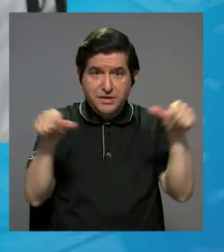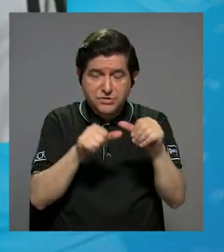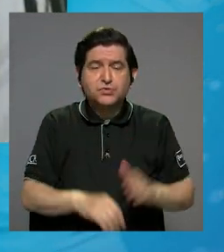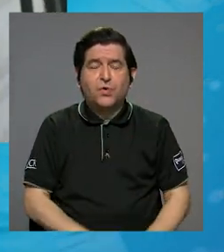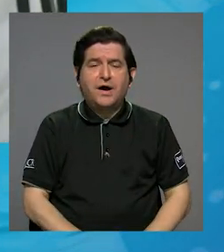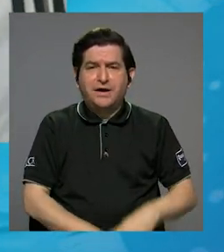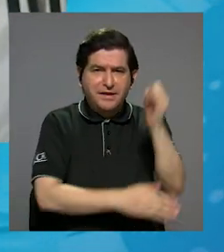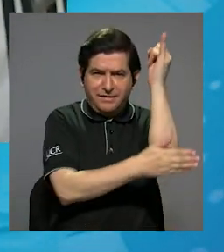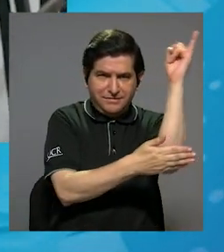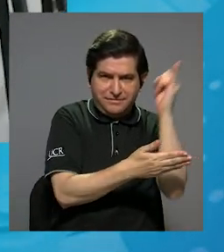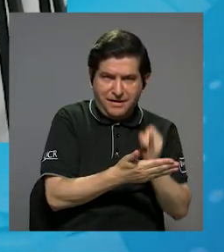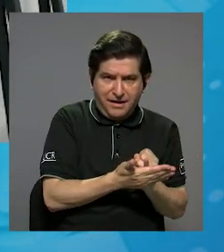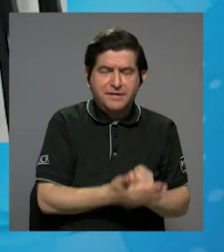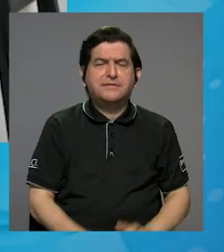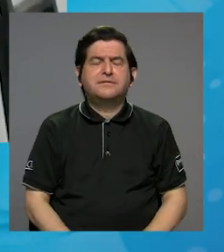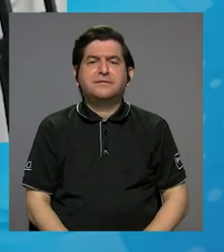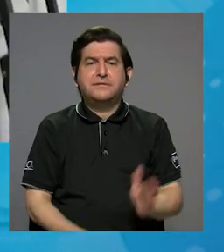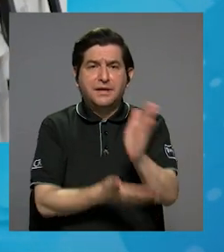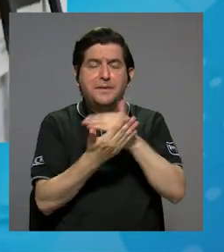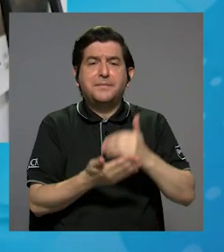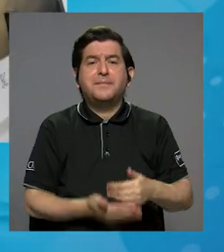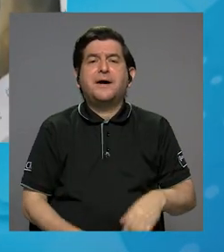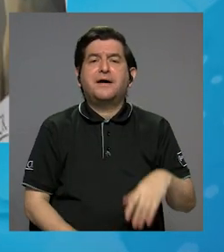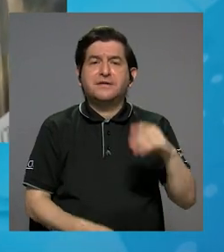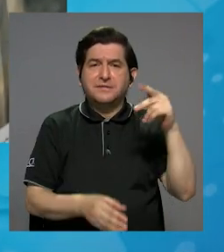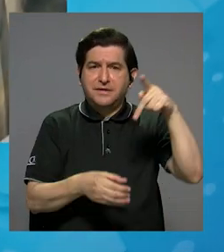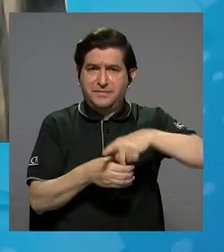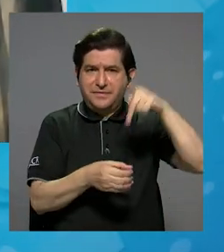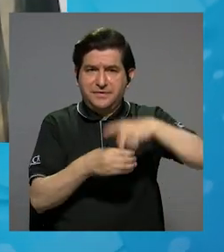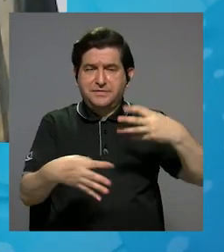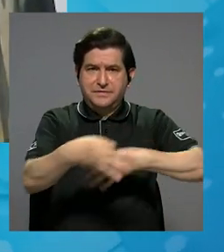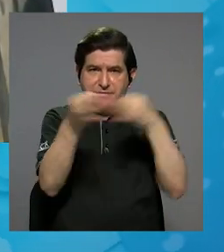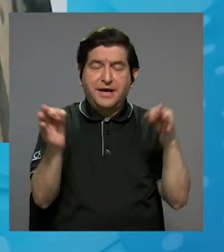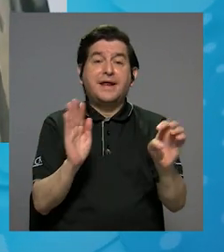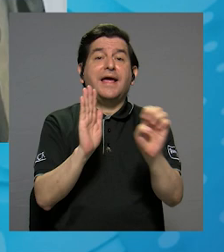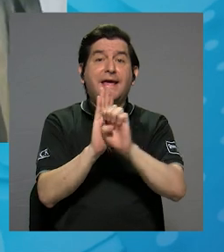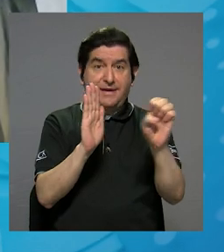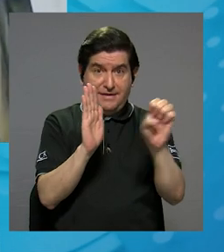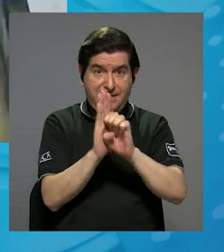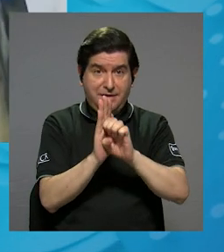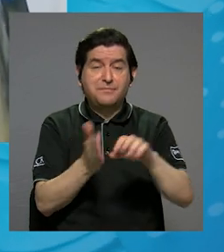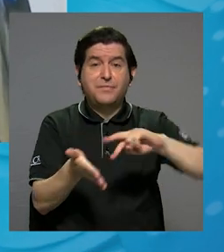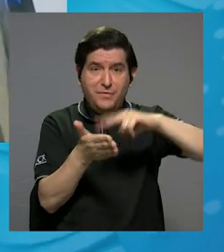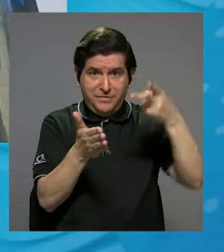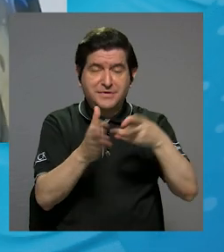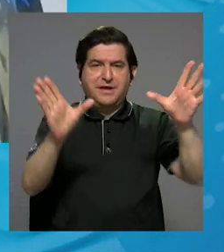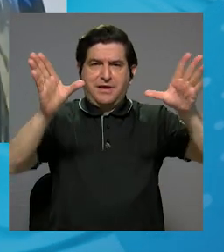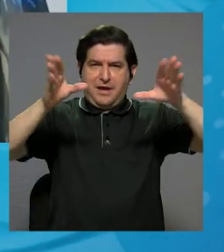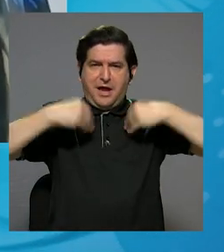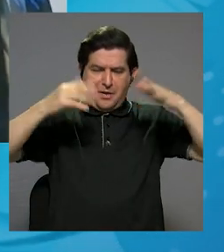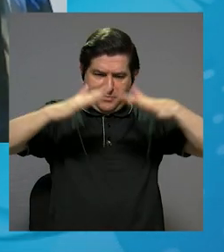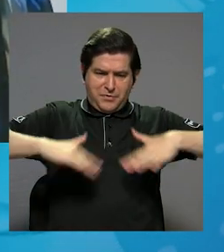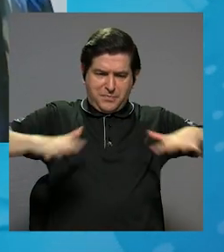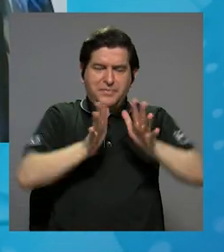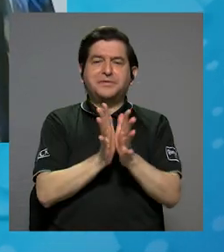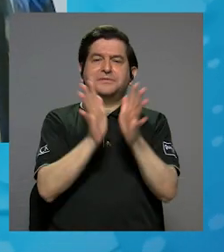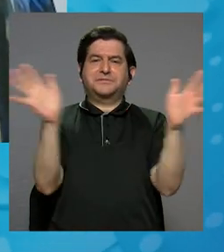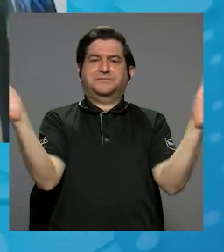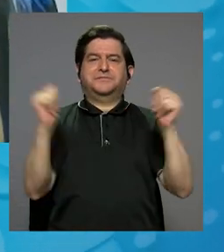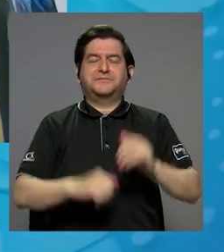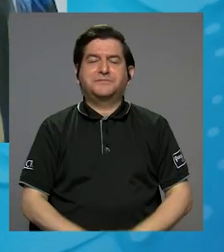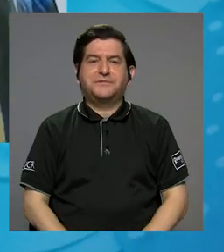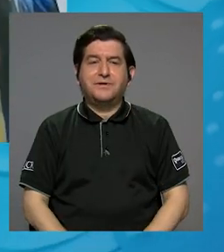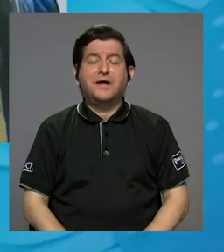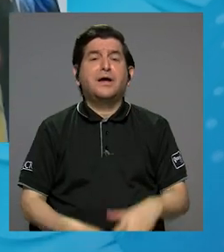Las Artes Plásticas fue parte del Taller. Él es un vivo ejemplo de lo que es apropiarse de los espacios públicos,